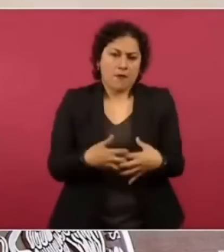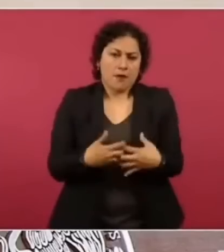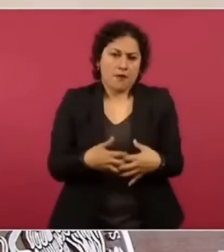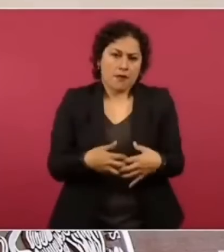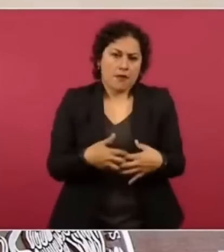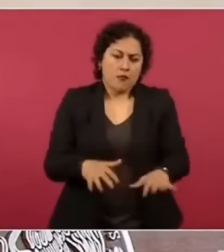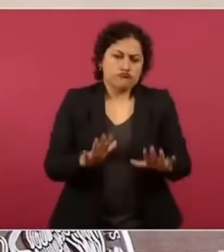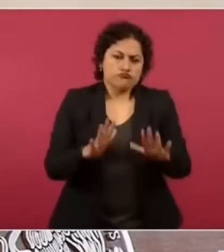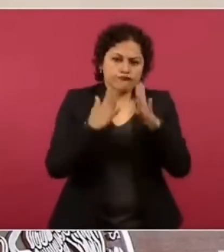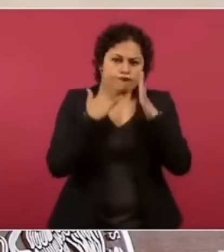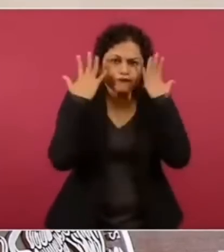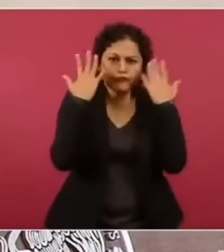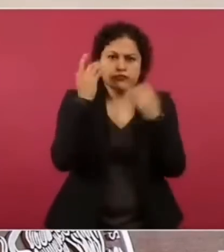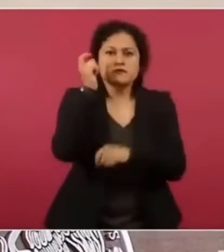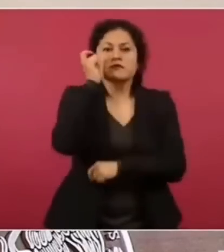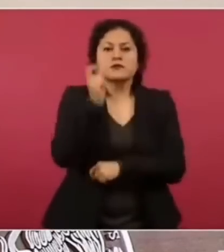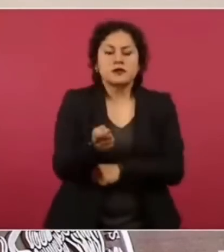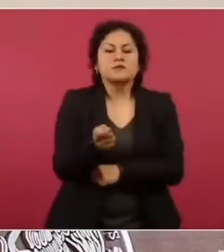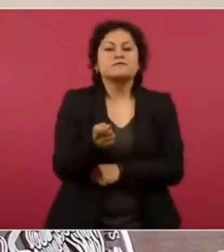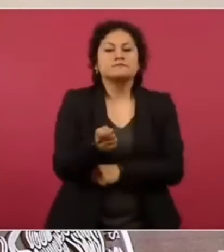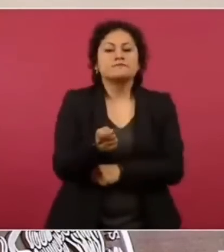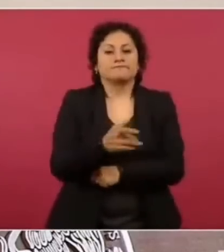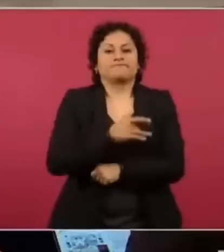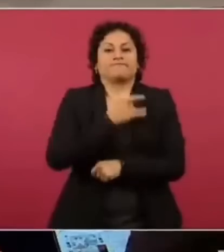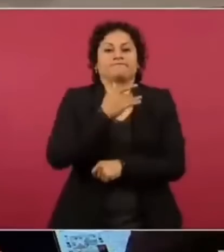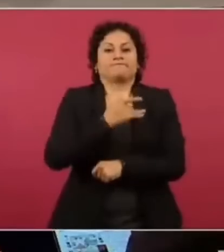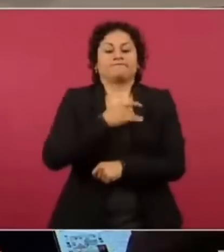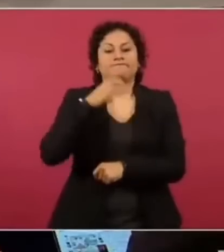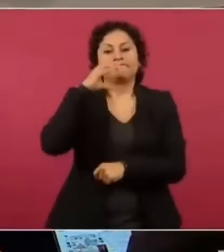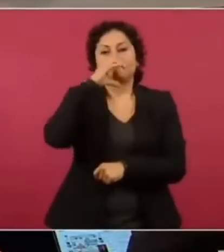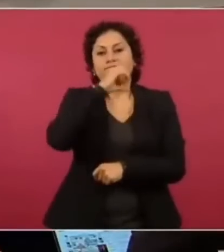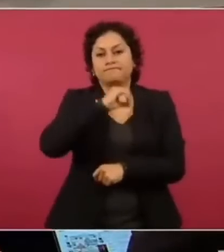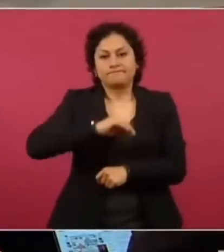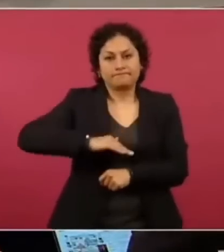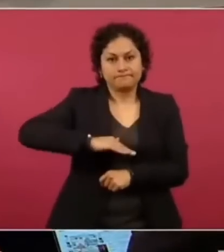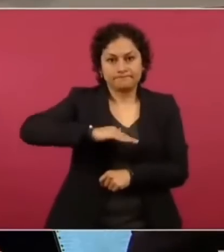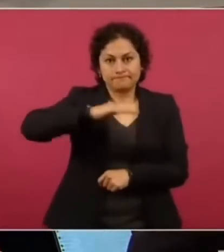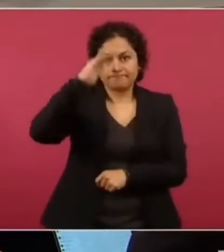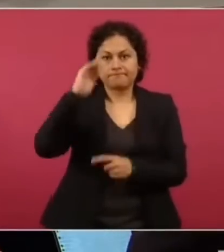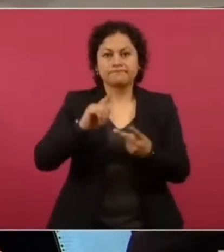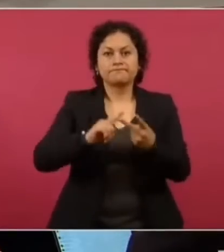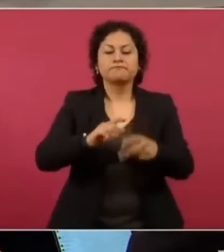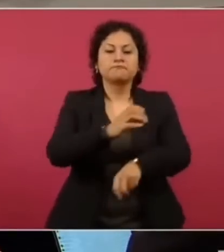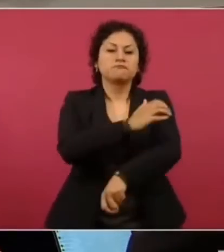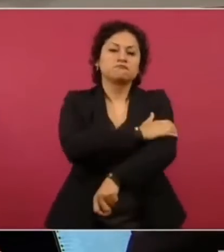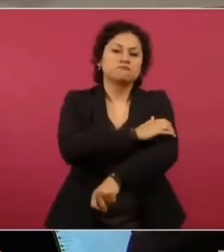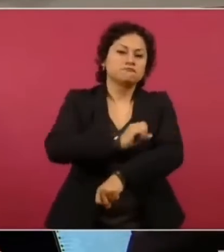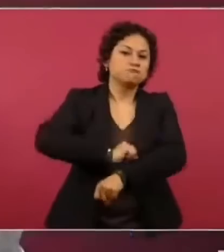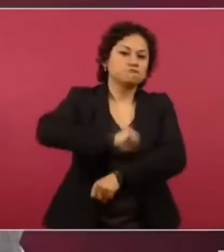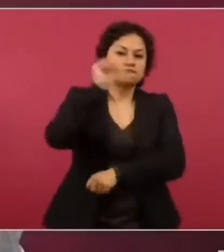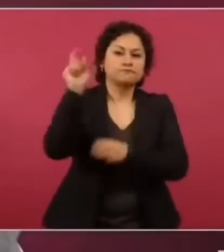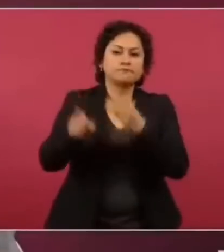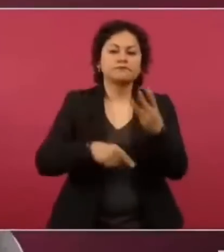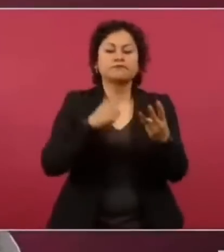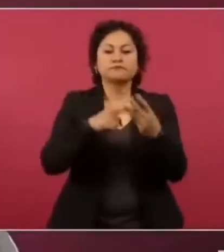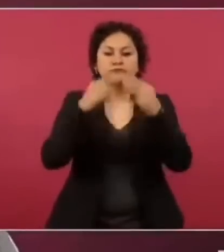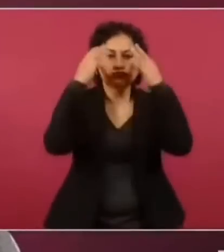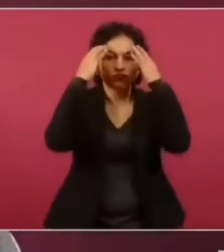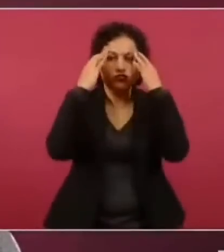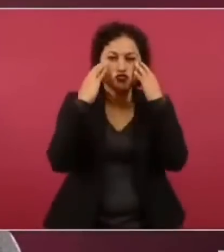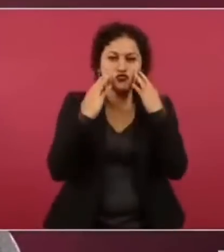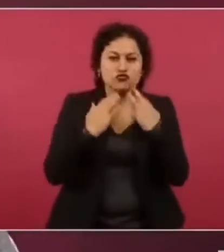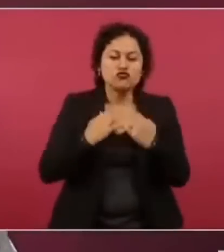que se percibe con elevación de la temperatura corporal, hipertensión arterial, sudoración, diarrea,